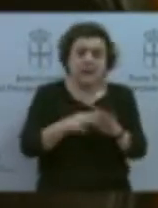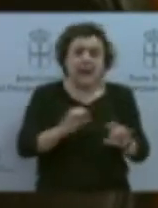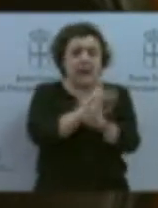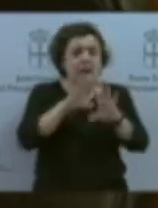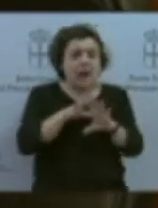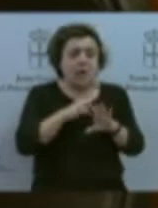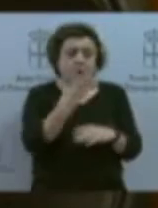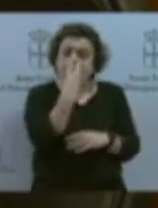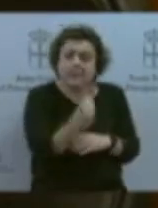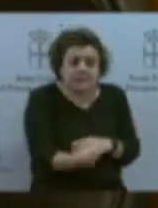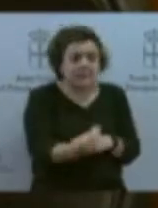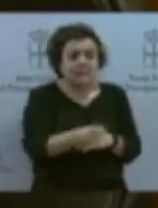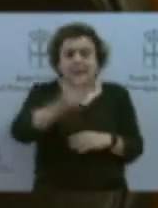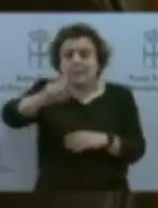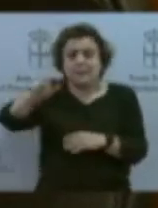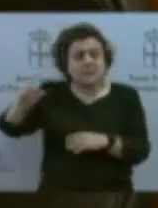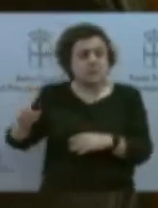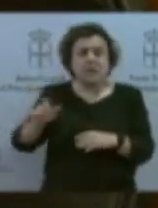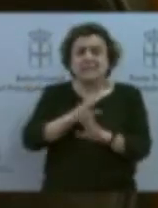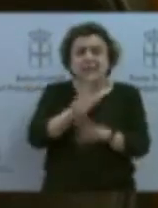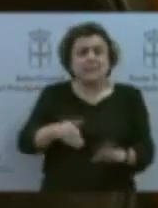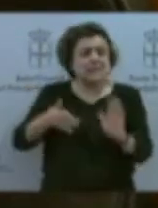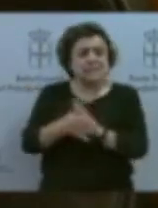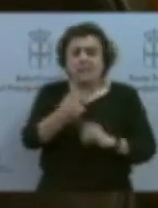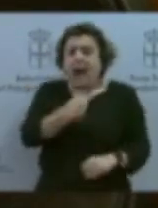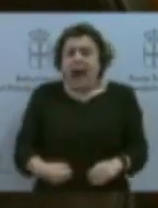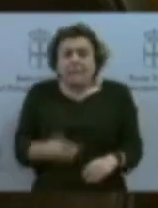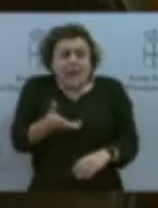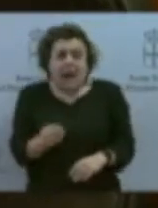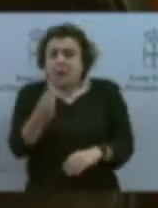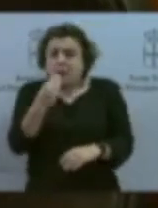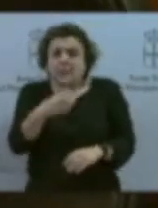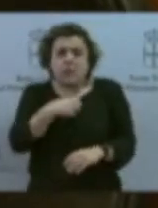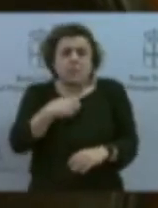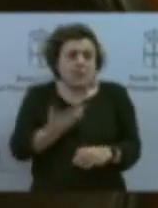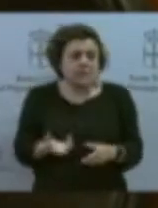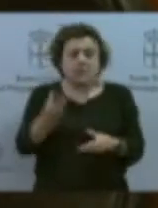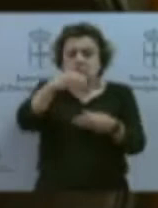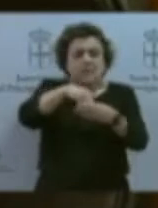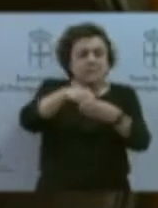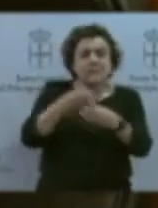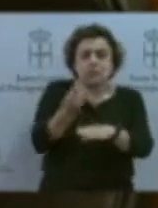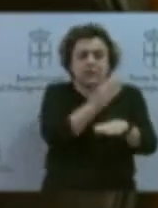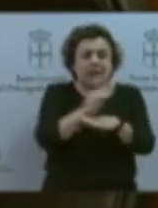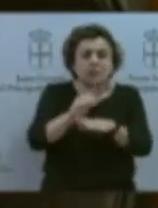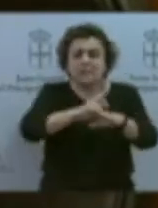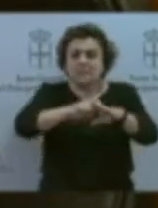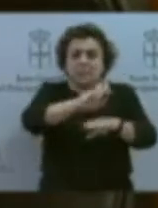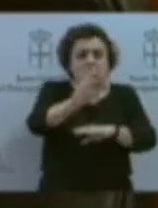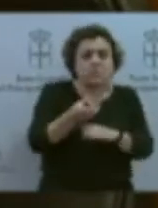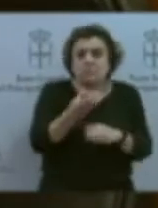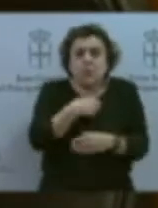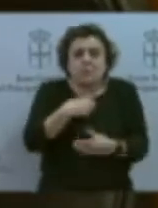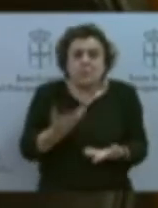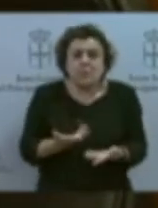pasando fame en Asturias, que no encasen en ningún tipo de las ayudes que se pusieron en marcha. Y que entendamos la realidad de las fiestas de